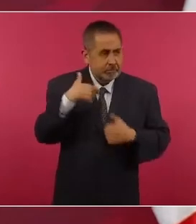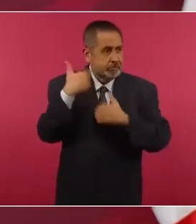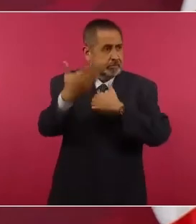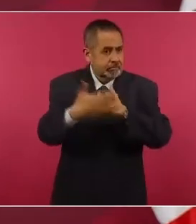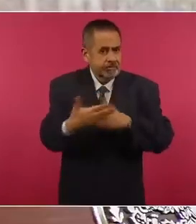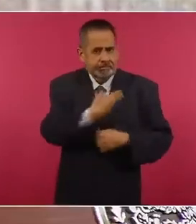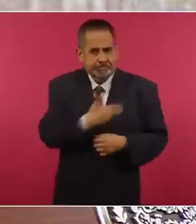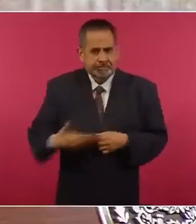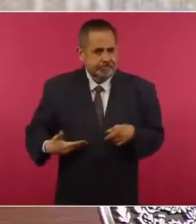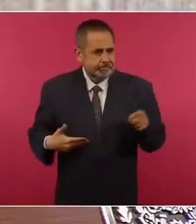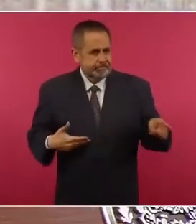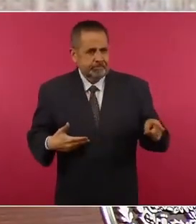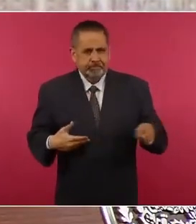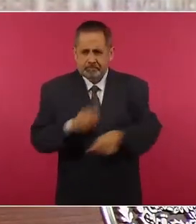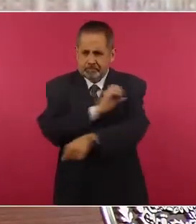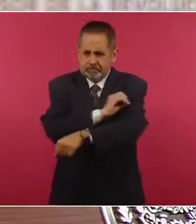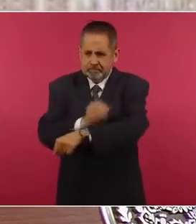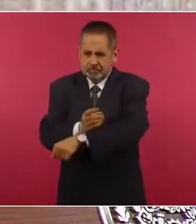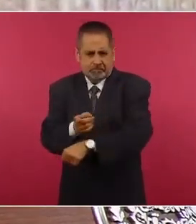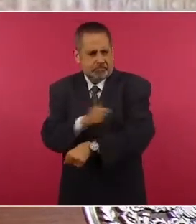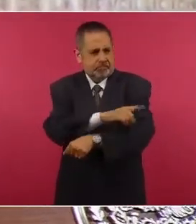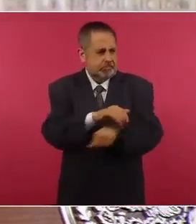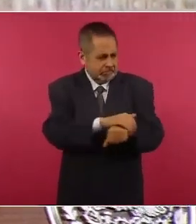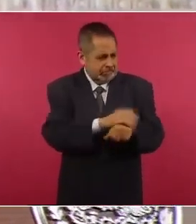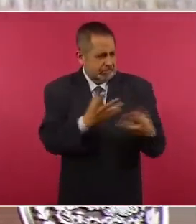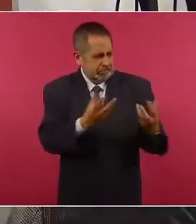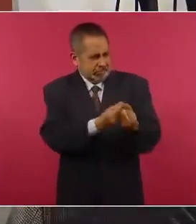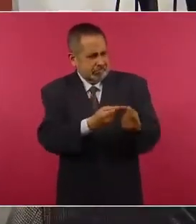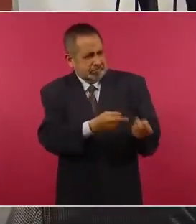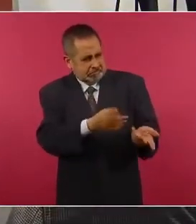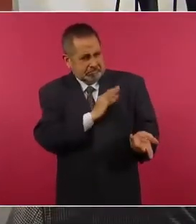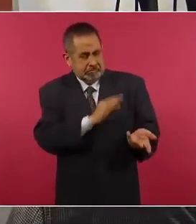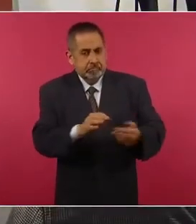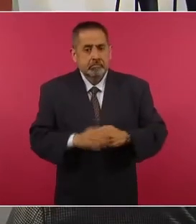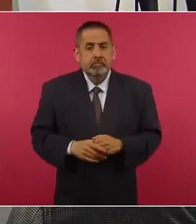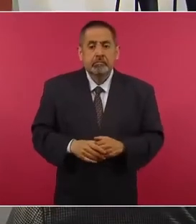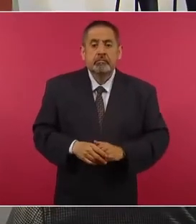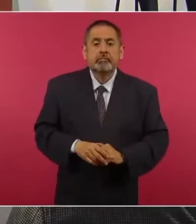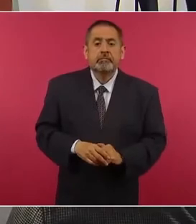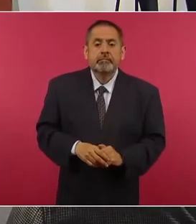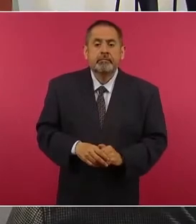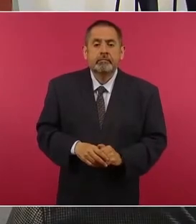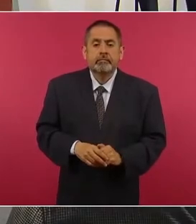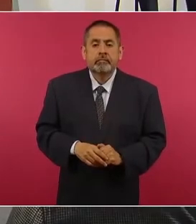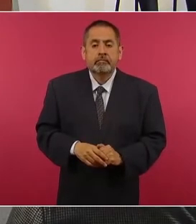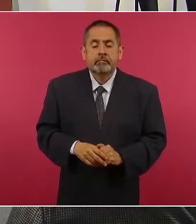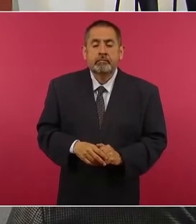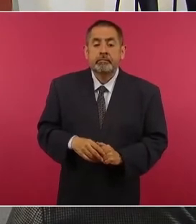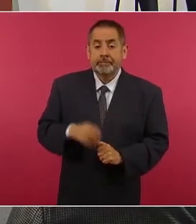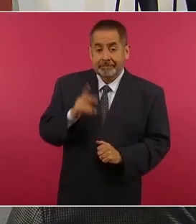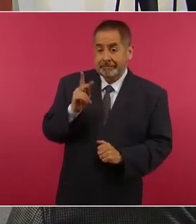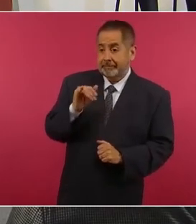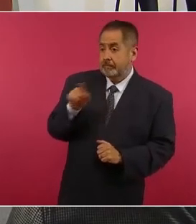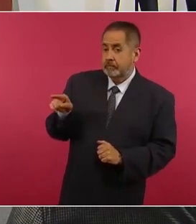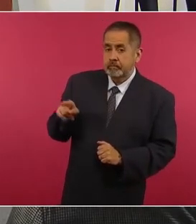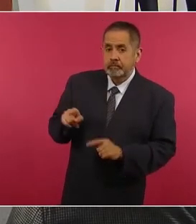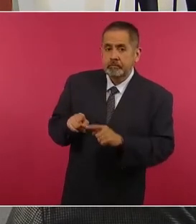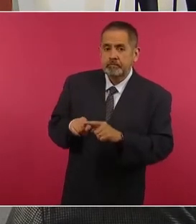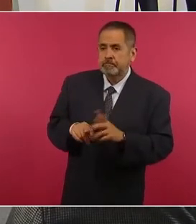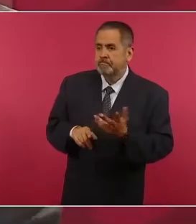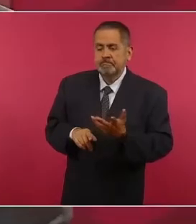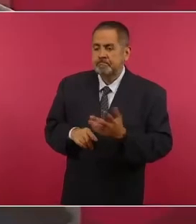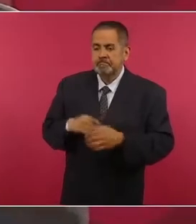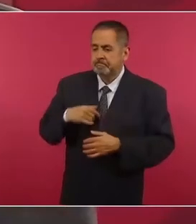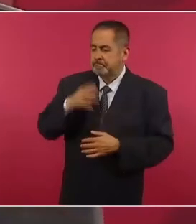presidencia si Obregón es su amigo? Y Pani le contestó, porque no podría